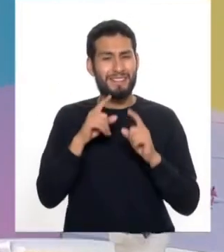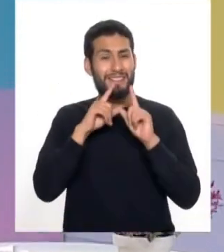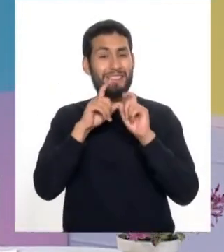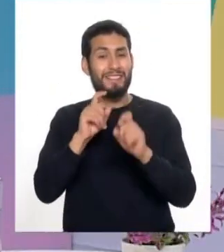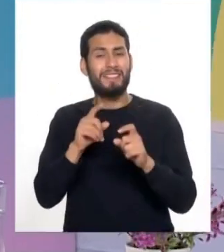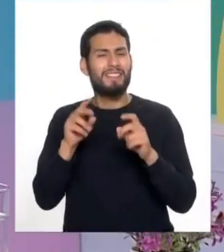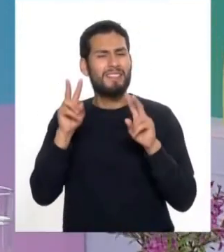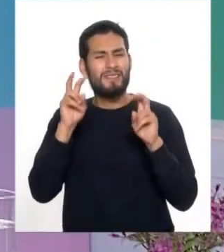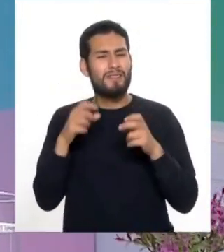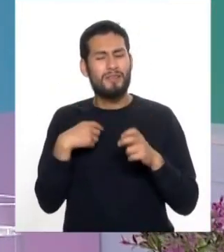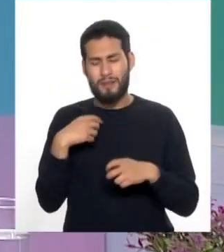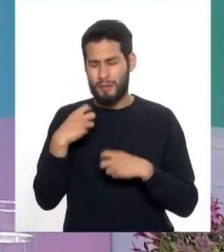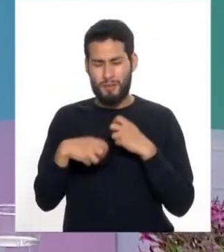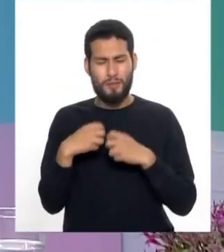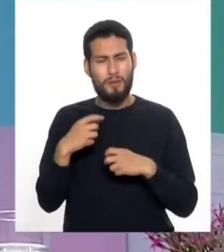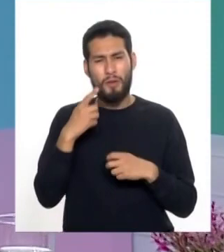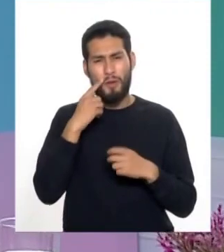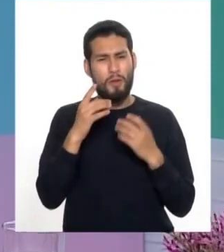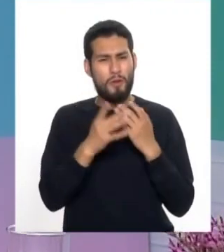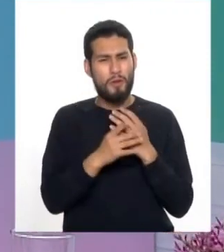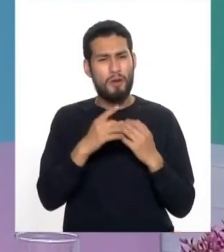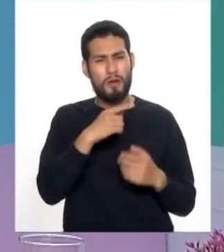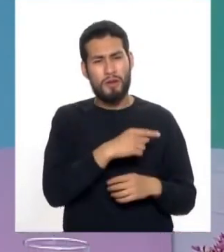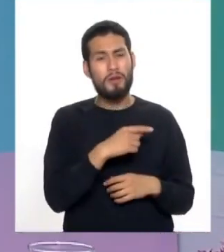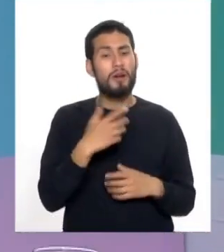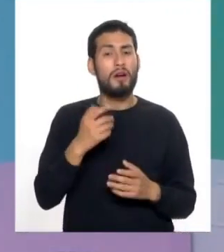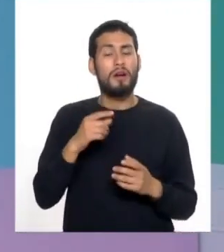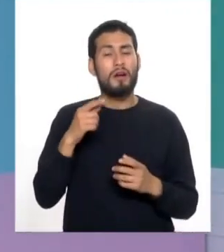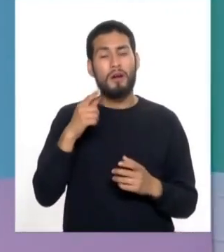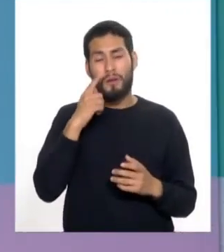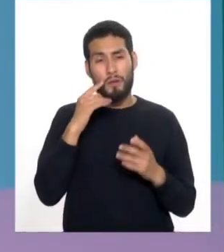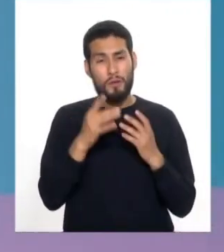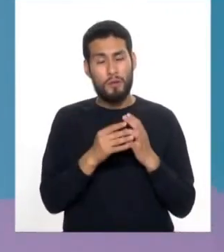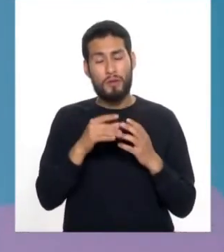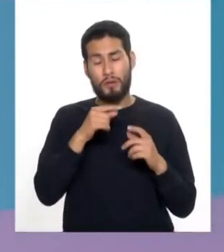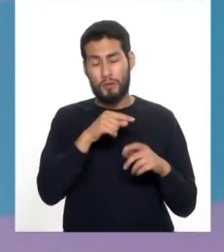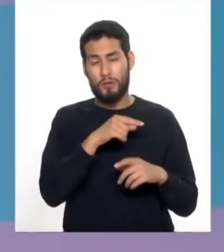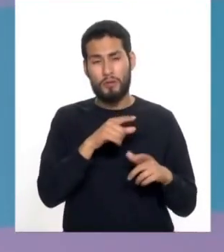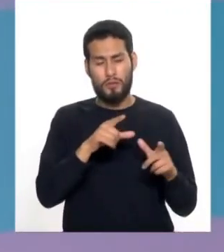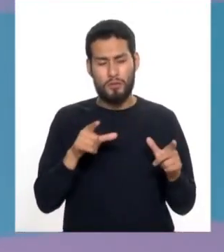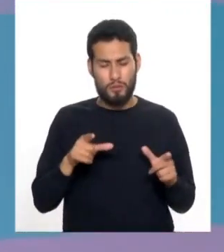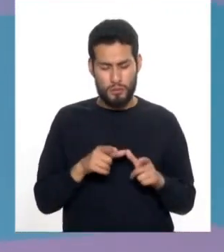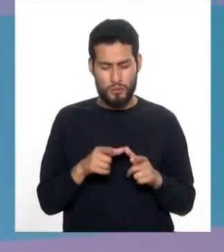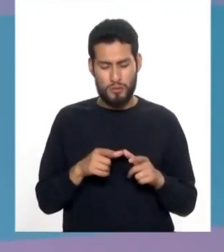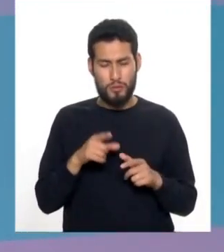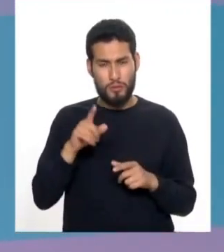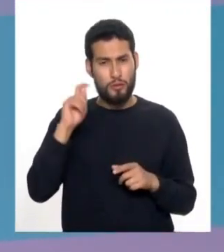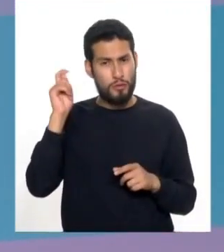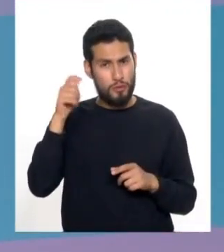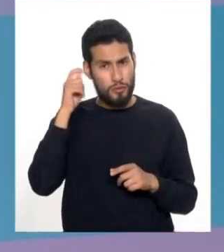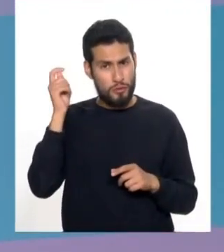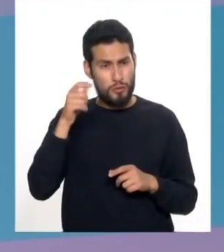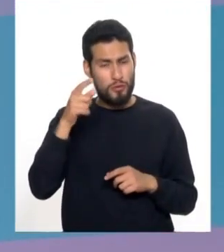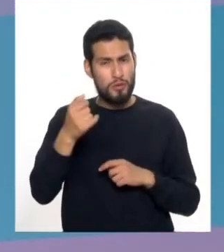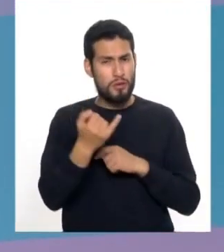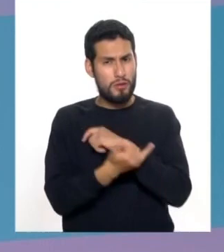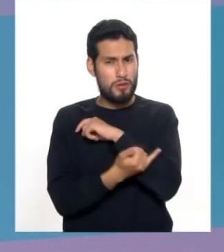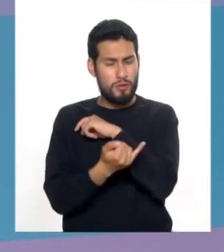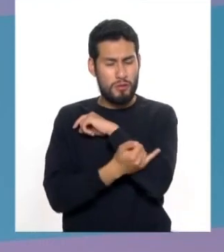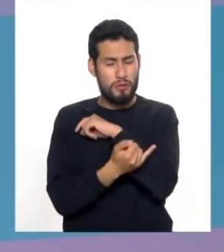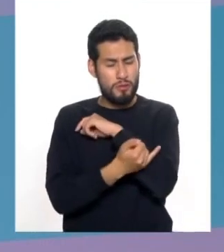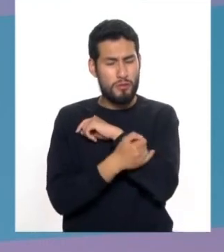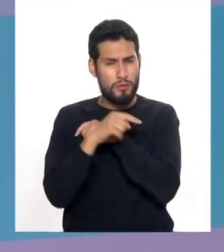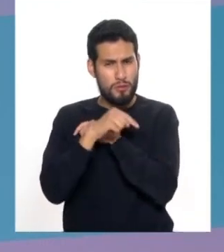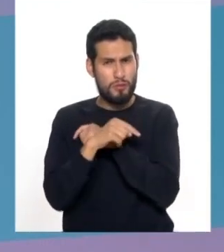sobre el problema de mi esposo. Mi esposo se está atendiendo acá en La Libertad, en Trujillo, en un instituto que es muy